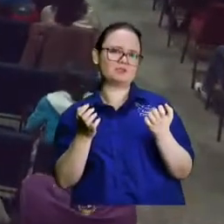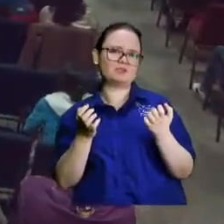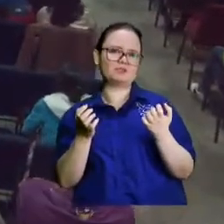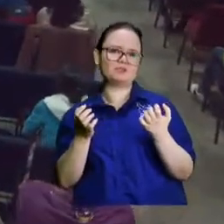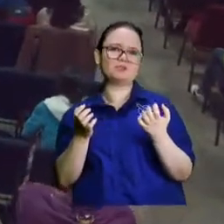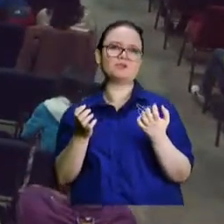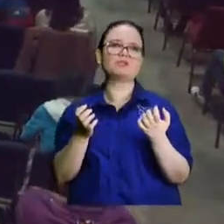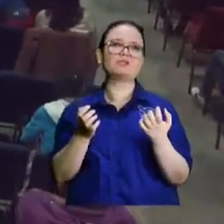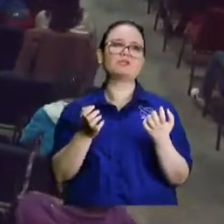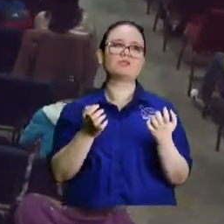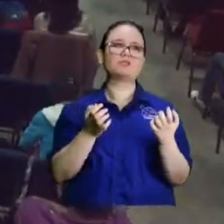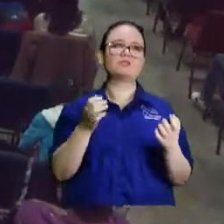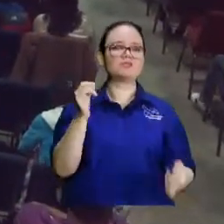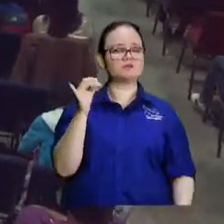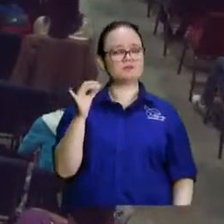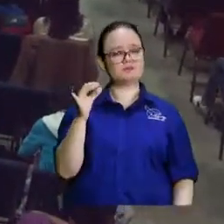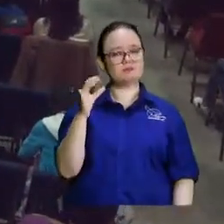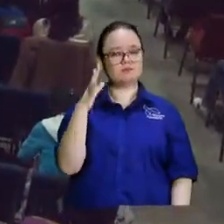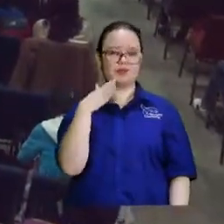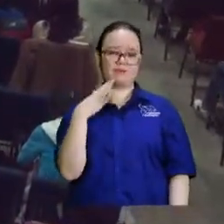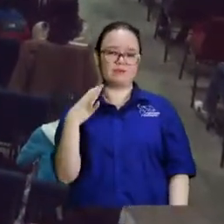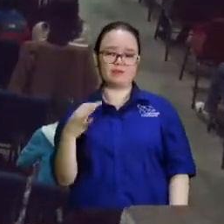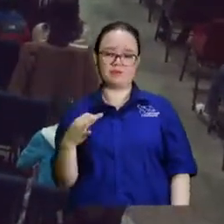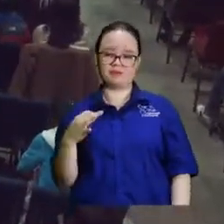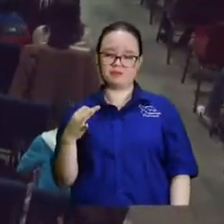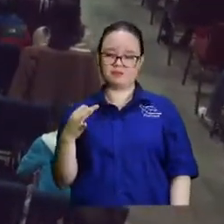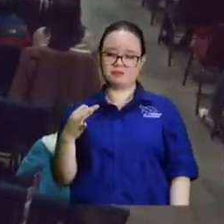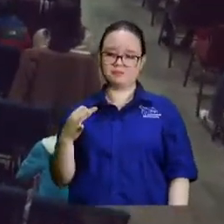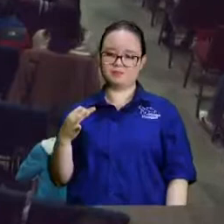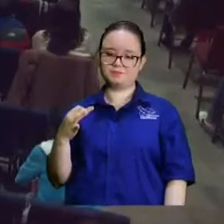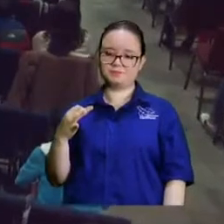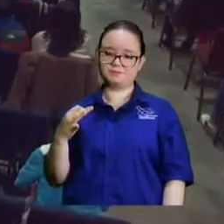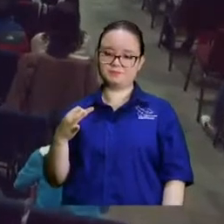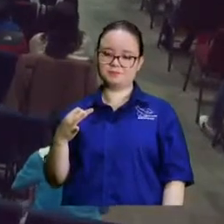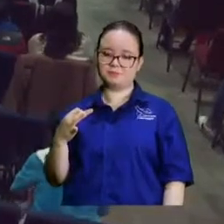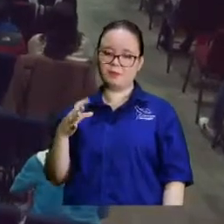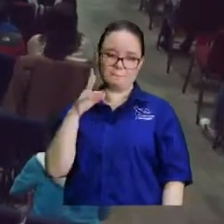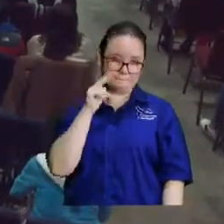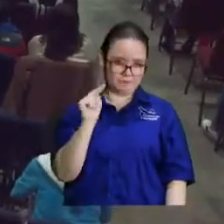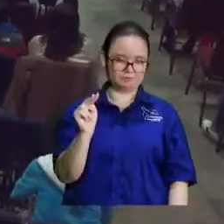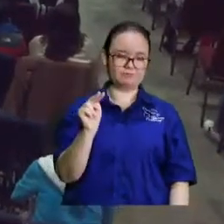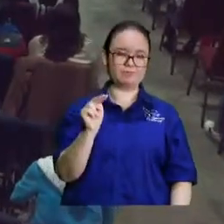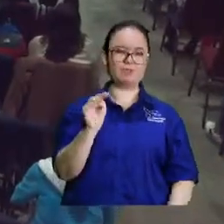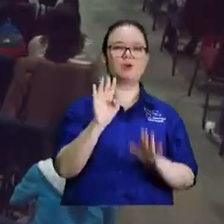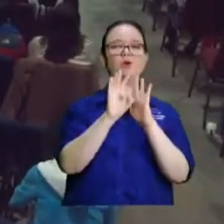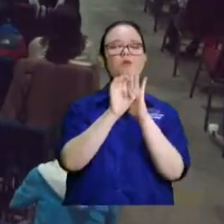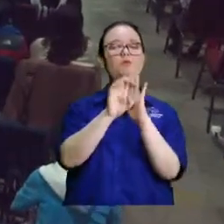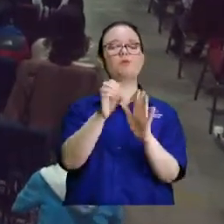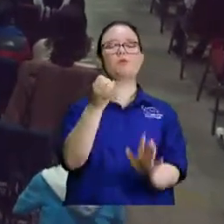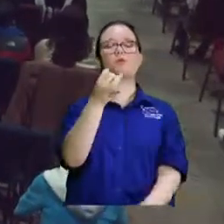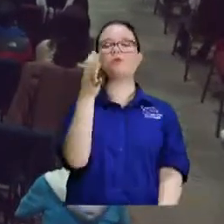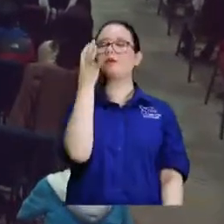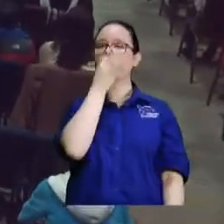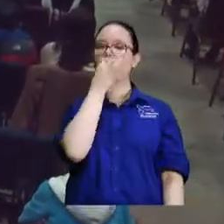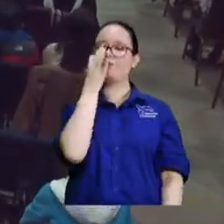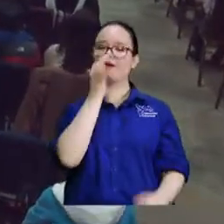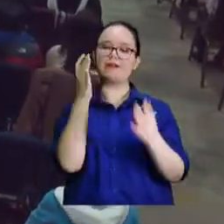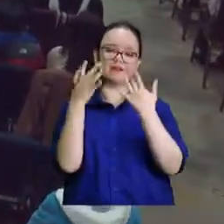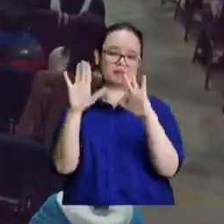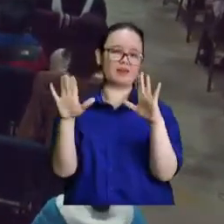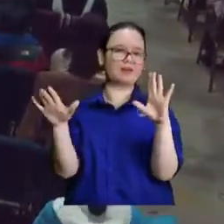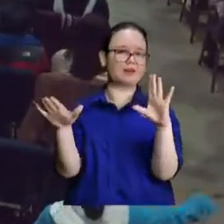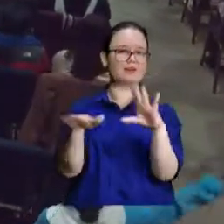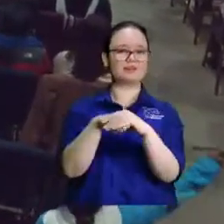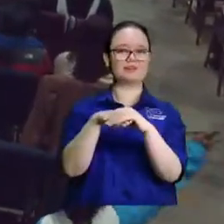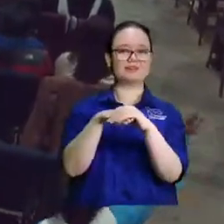realmente, miren hermanas, ¿cuántas de ustedes se casaron ya?